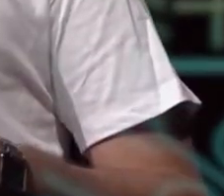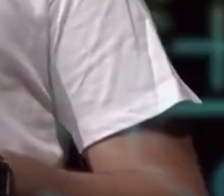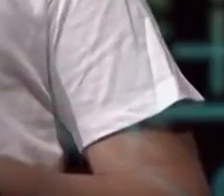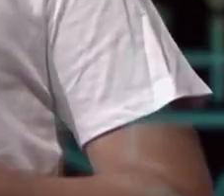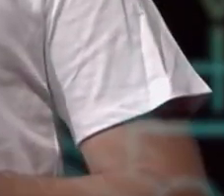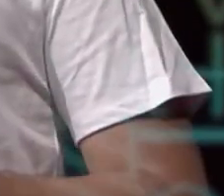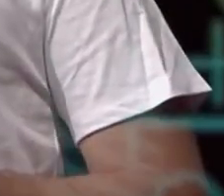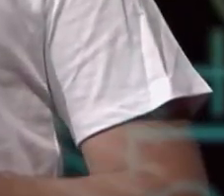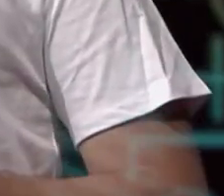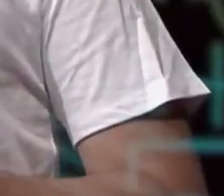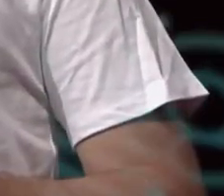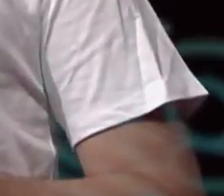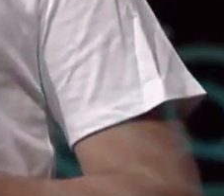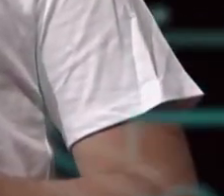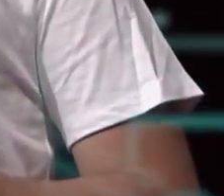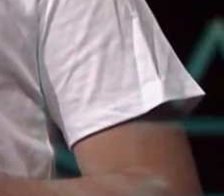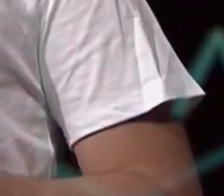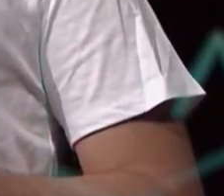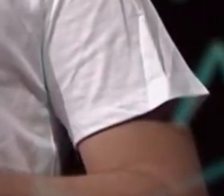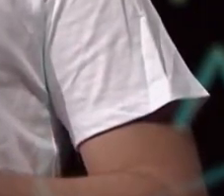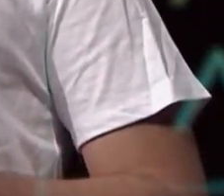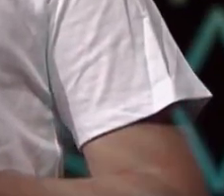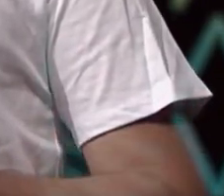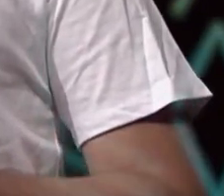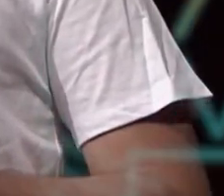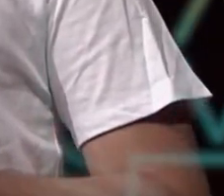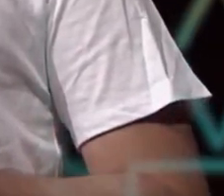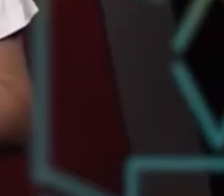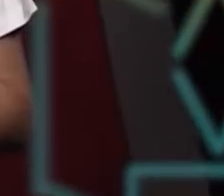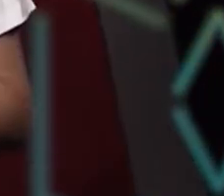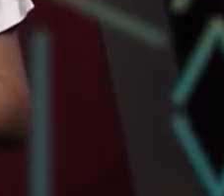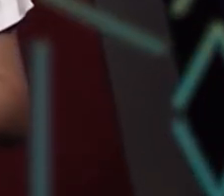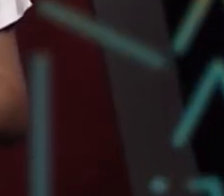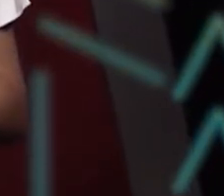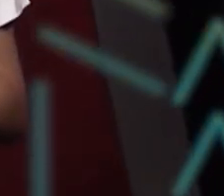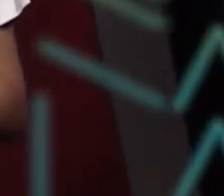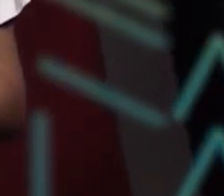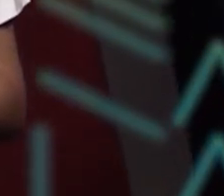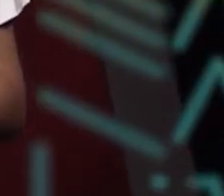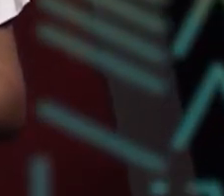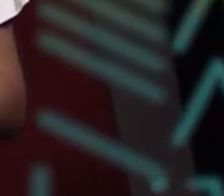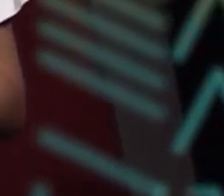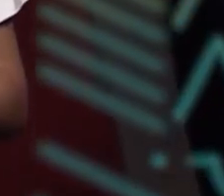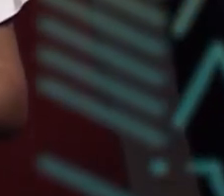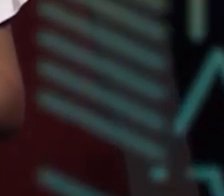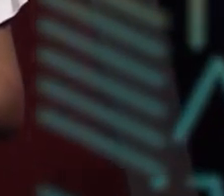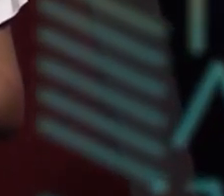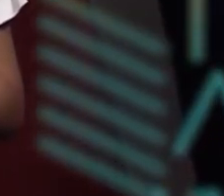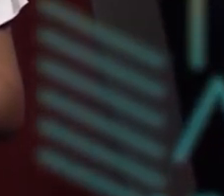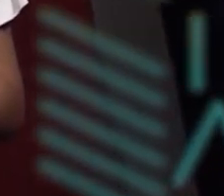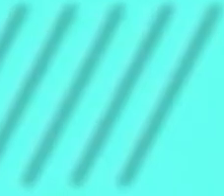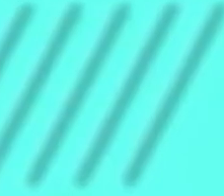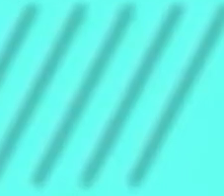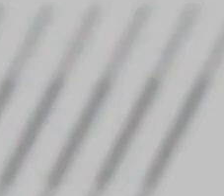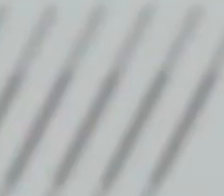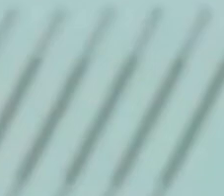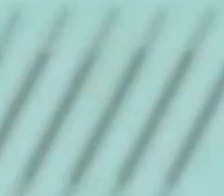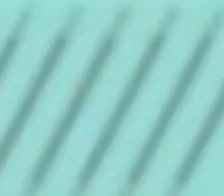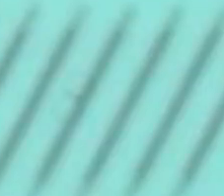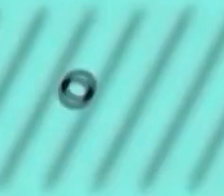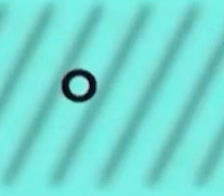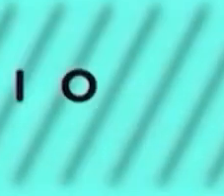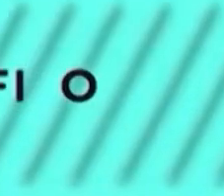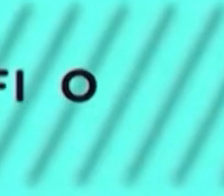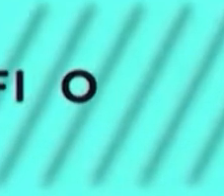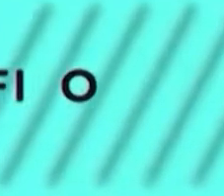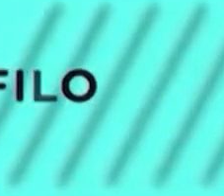todos sus matices las noticias los hechos las matrices de opinión que circulan en los medios y en las redes sobre la realidad cubana con filo